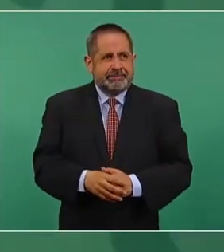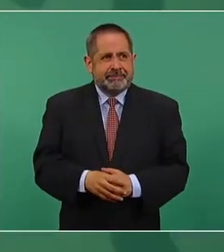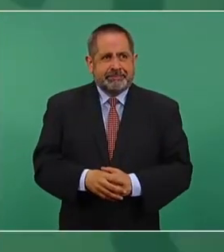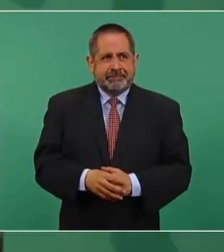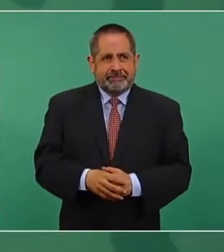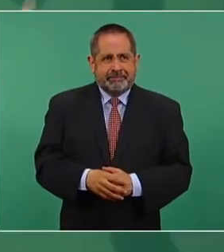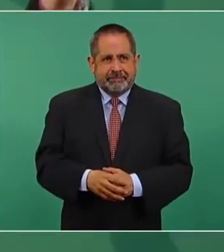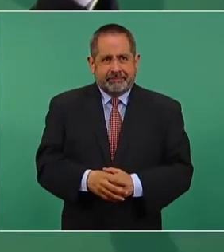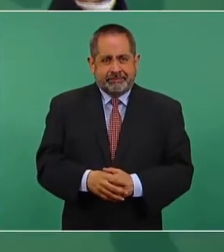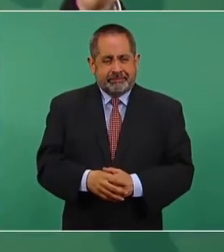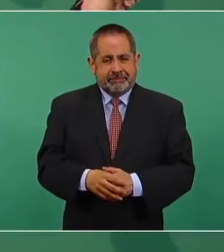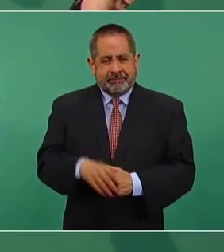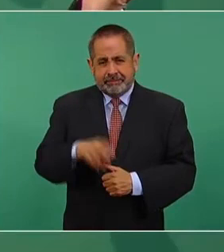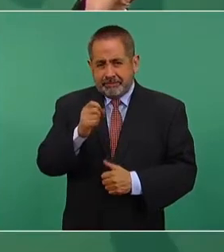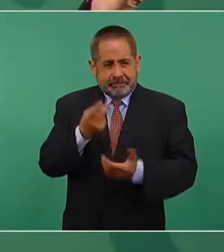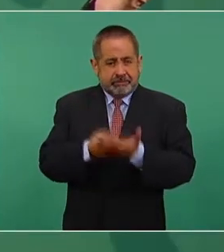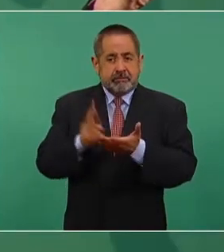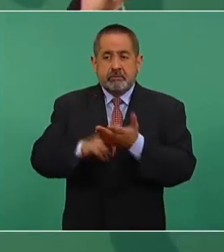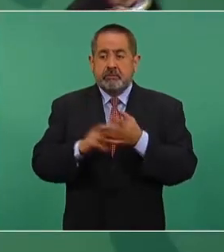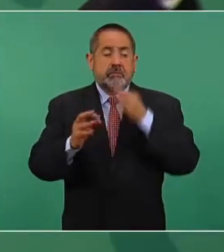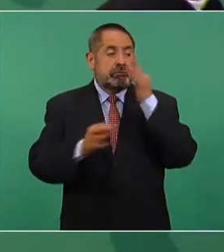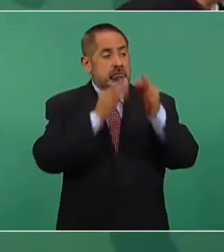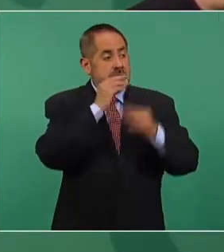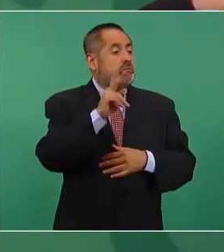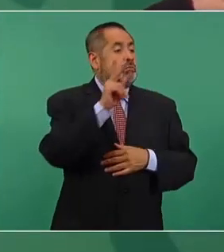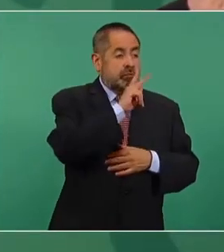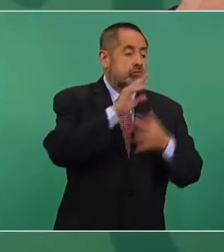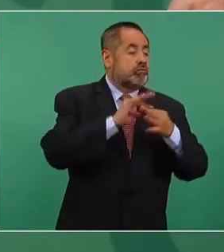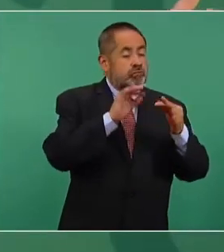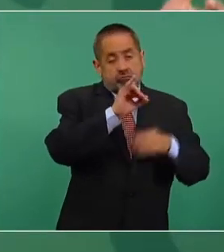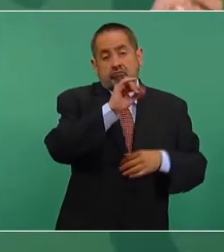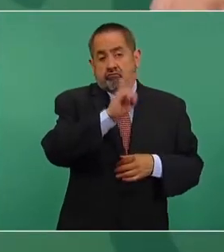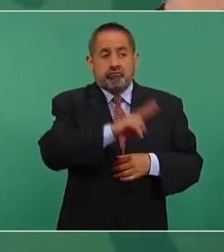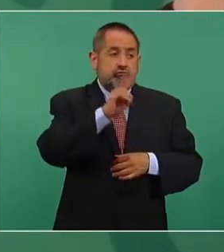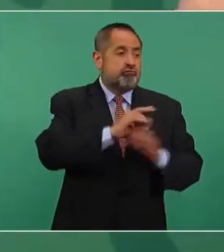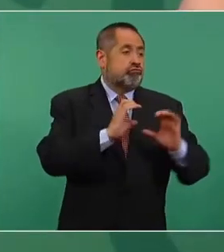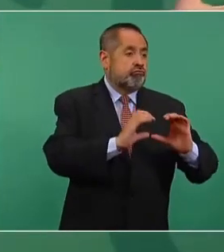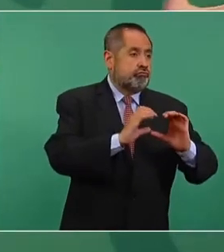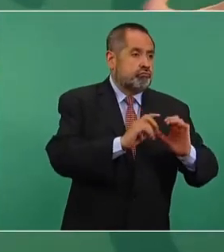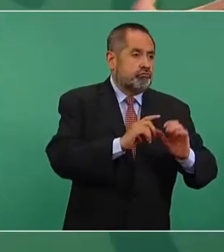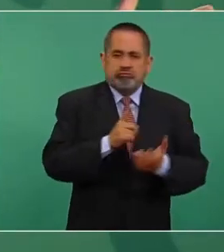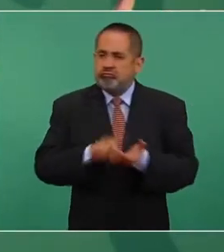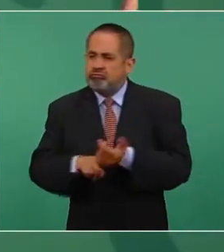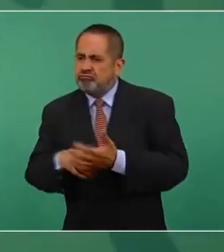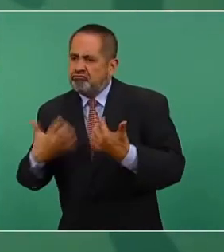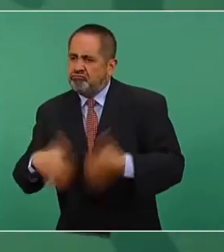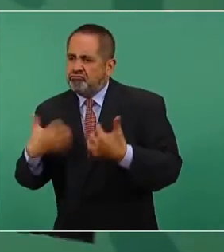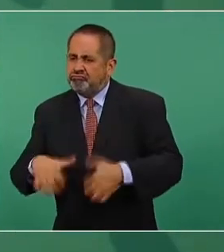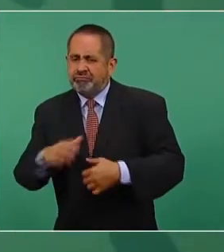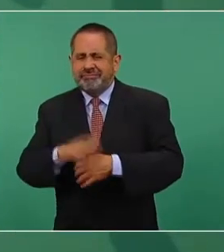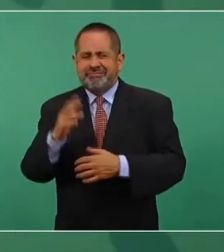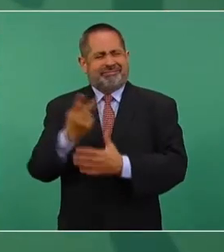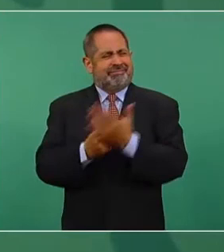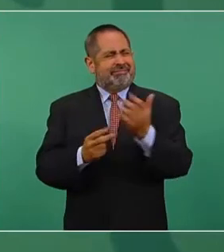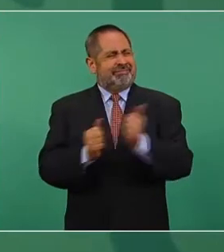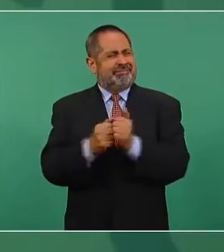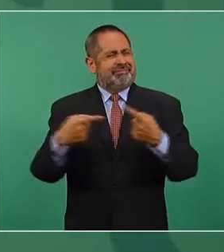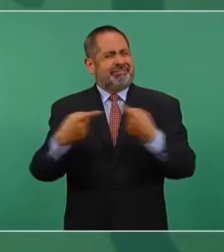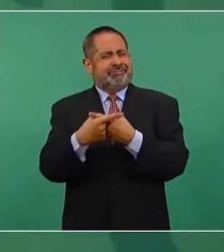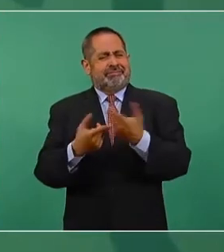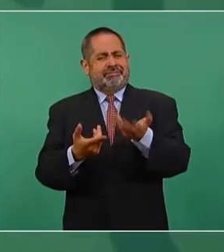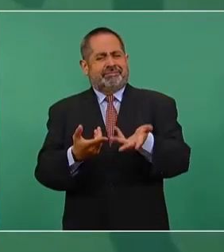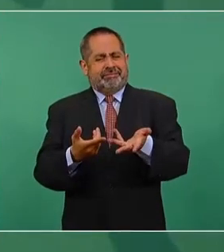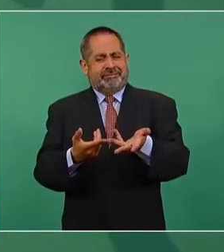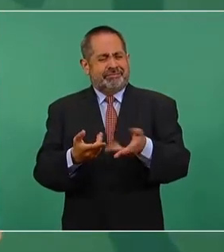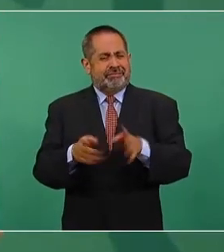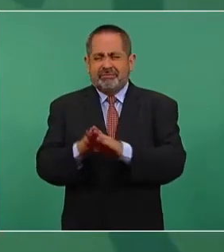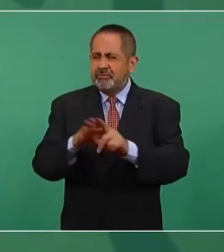Al mismo tiempo que están llevando a cabo estas cumbres para la protección del medio